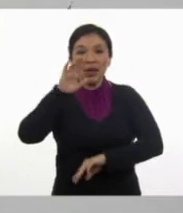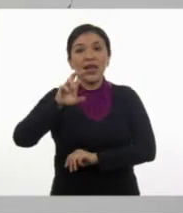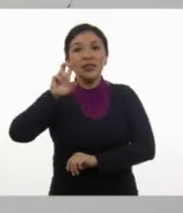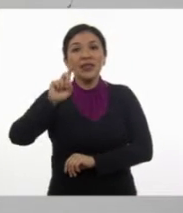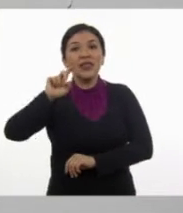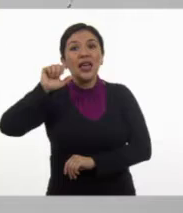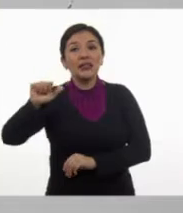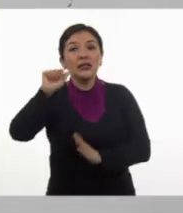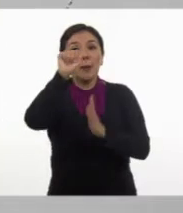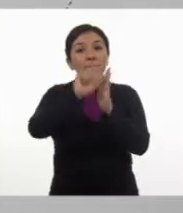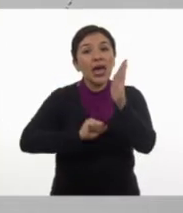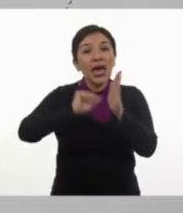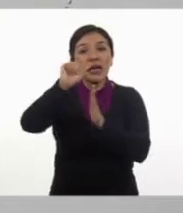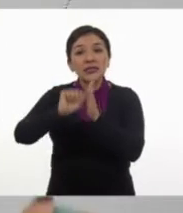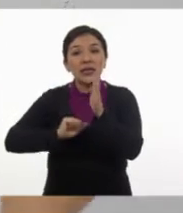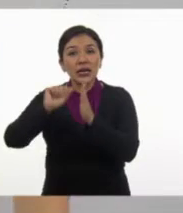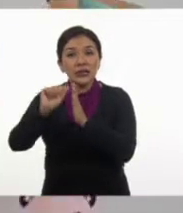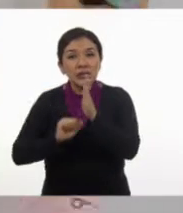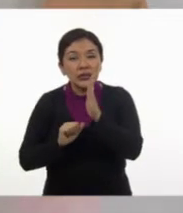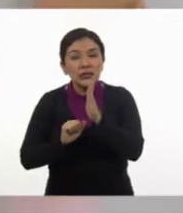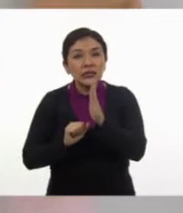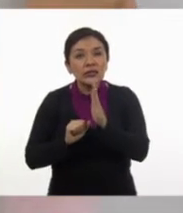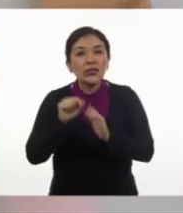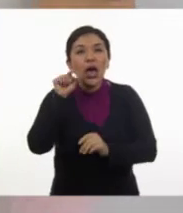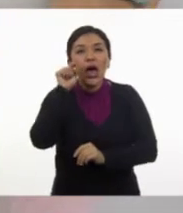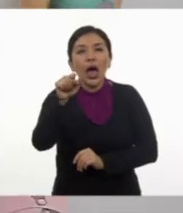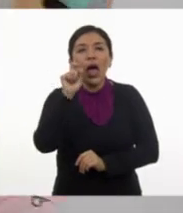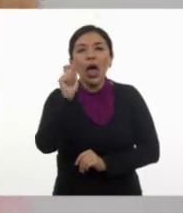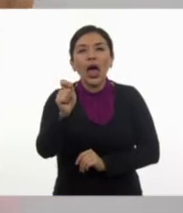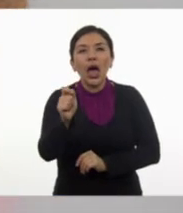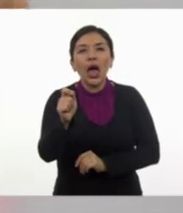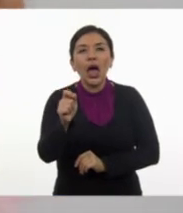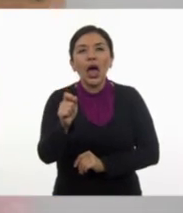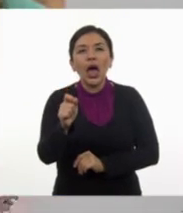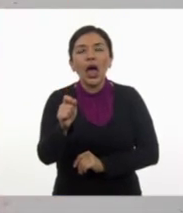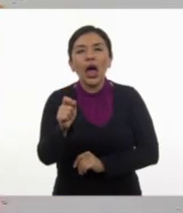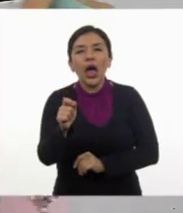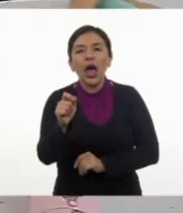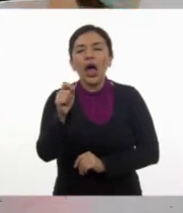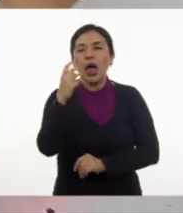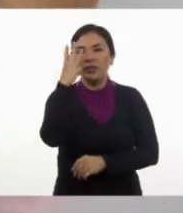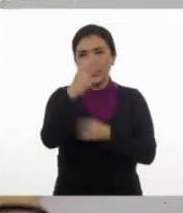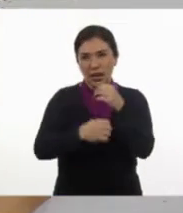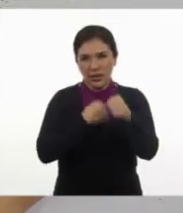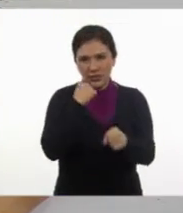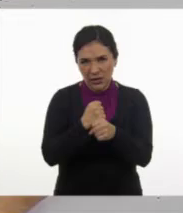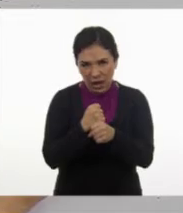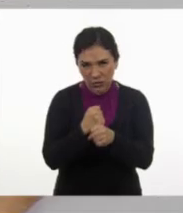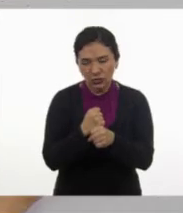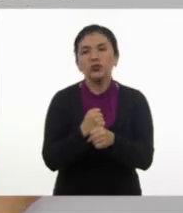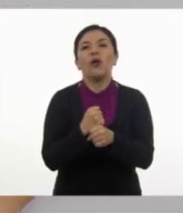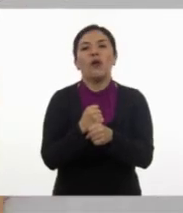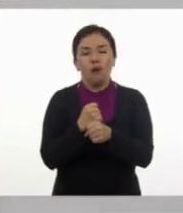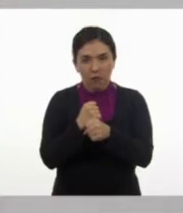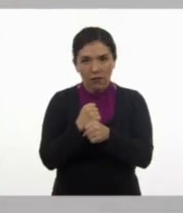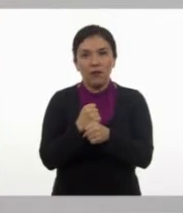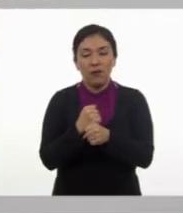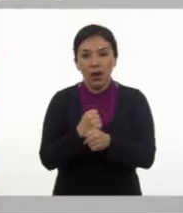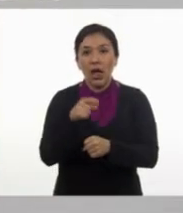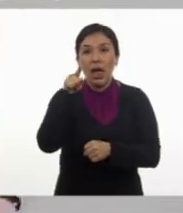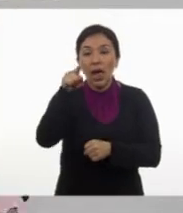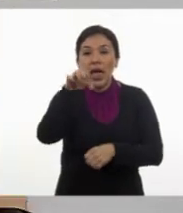son tres años. Muy bien. Entonces, tiene